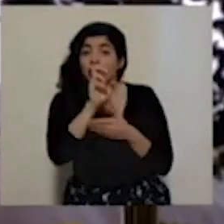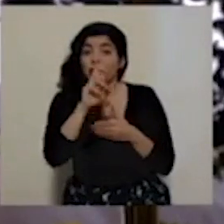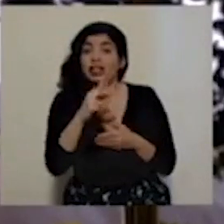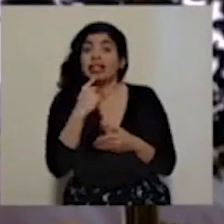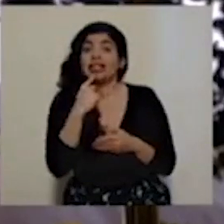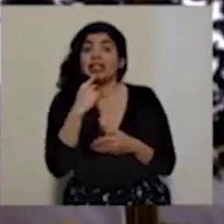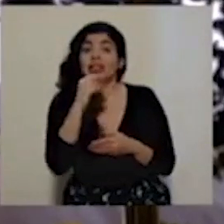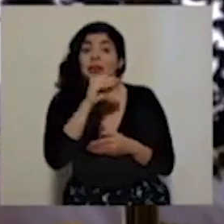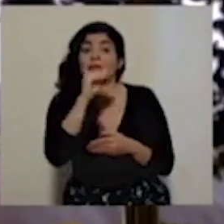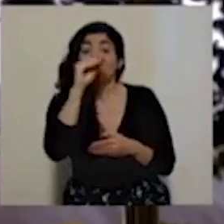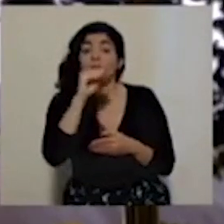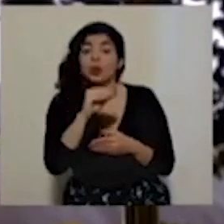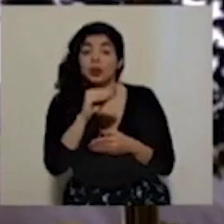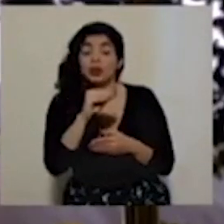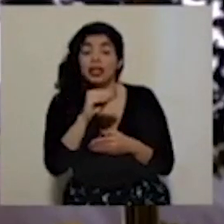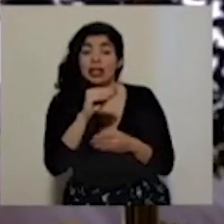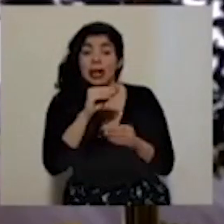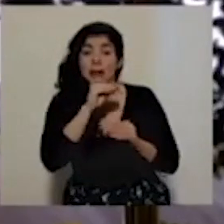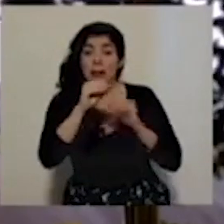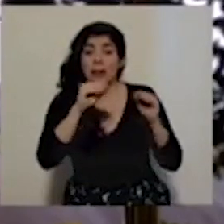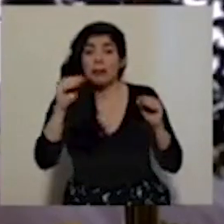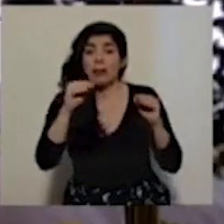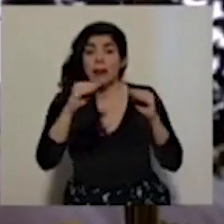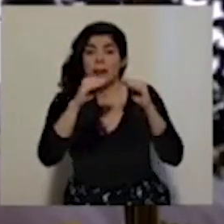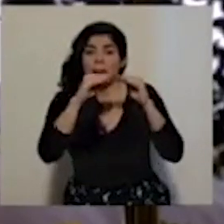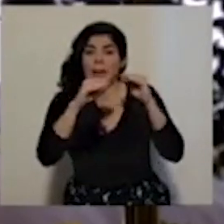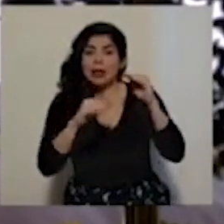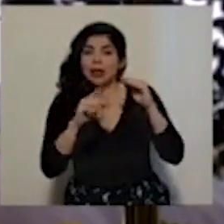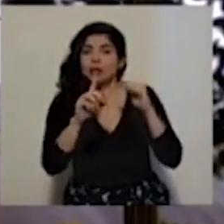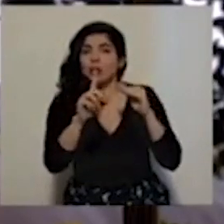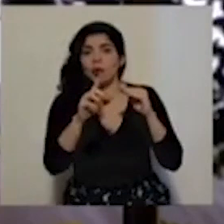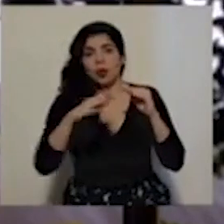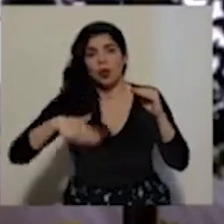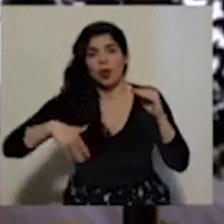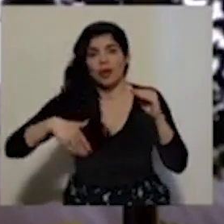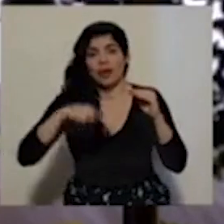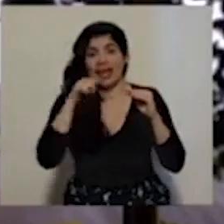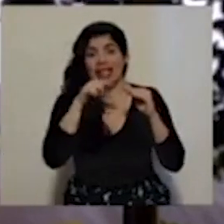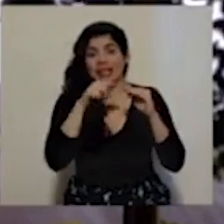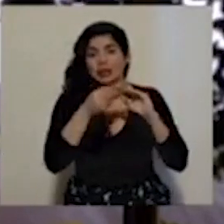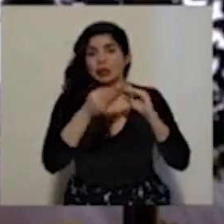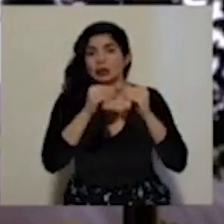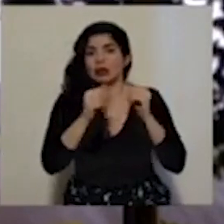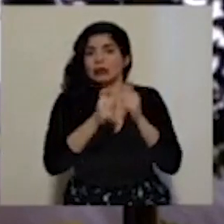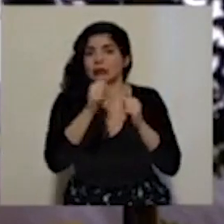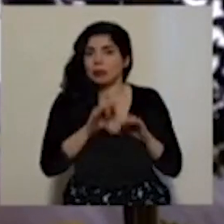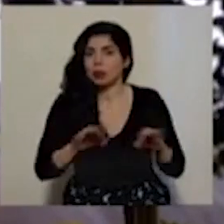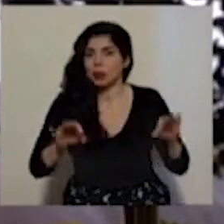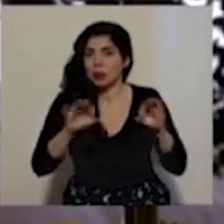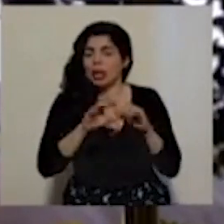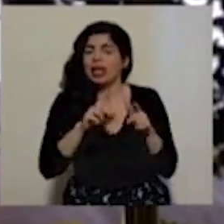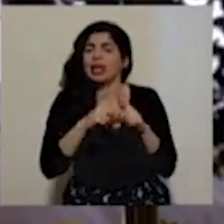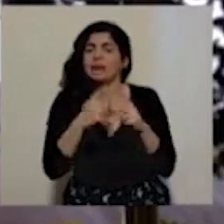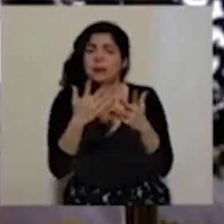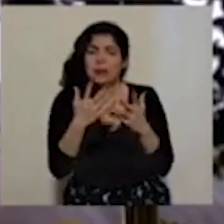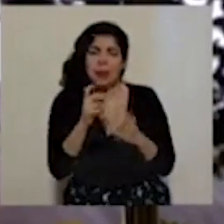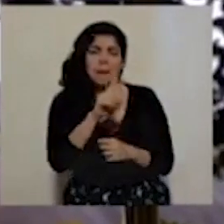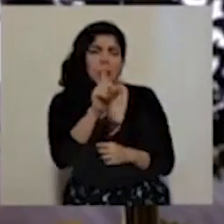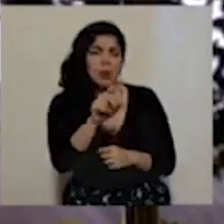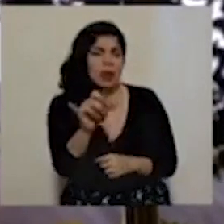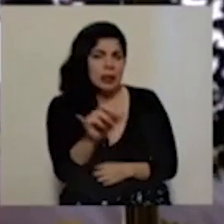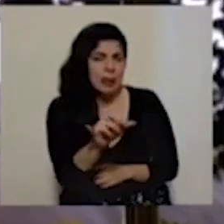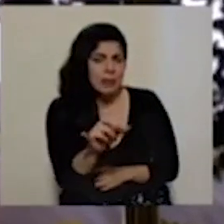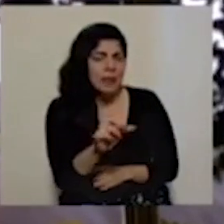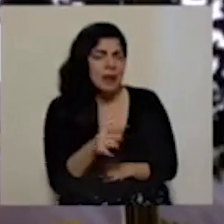terminó de caer por debajo de uno, que es como el número clave. Bueno, queríamos preguntarle también sobre